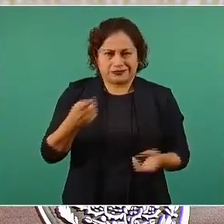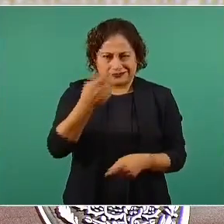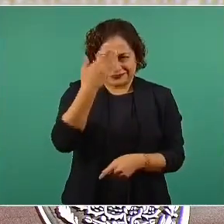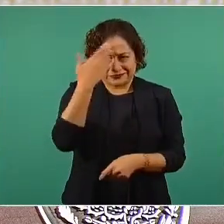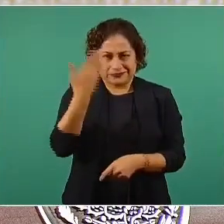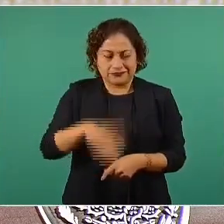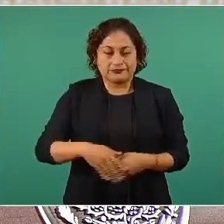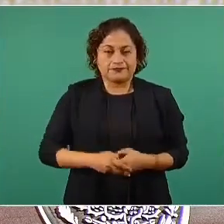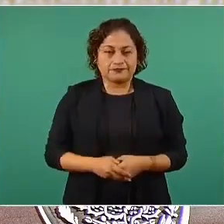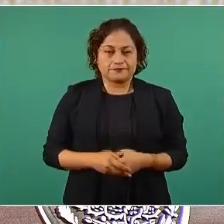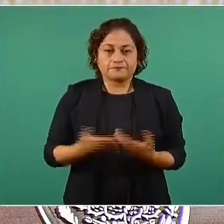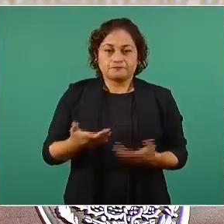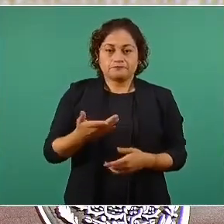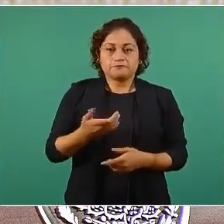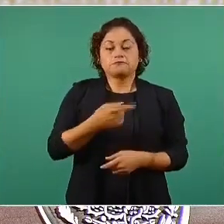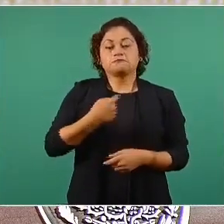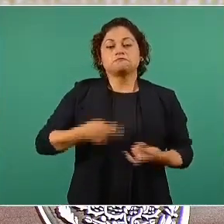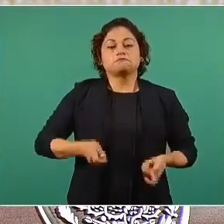poco más,